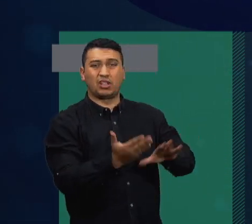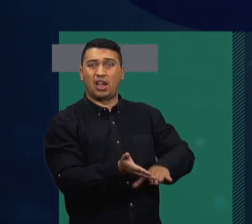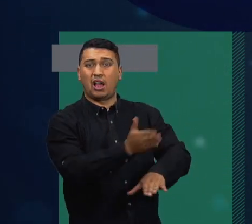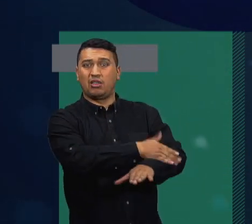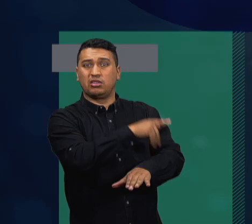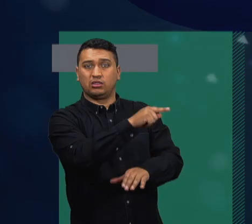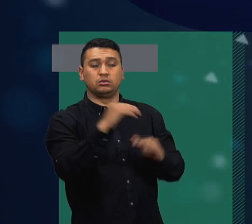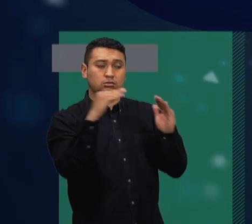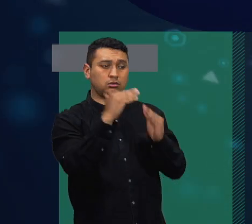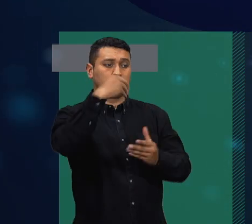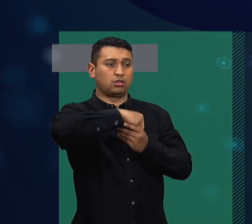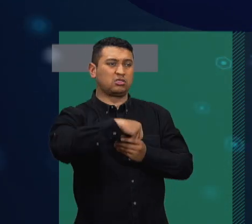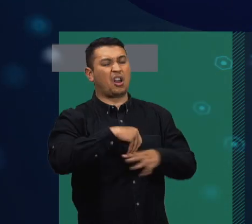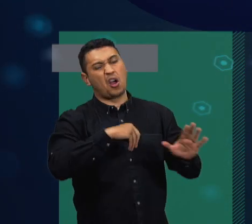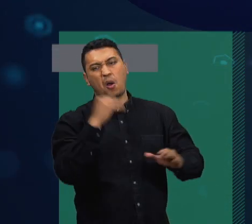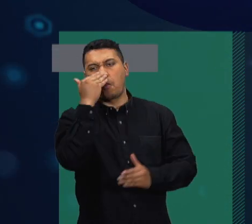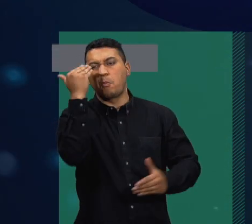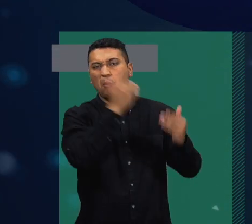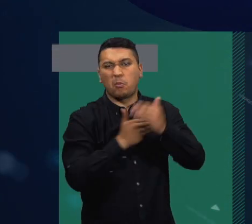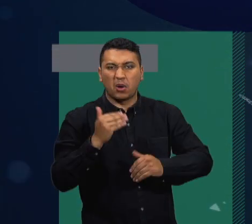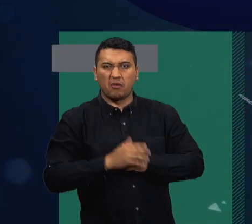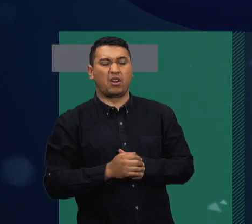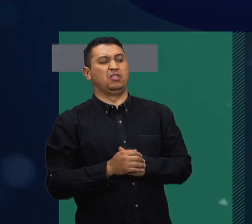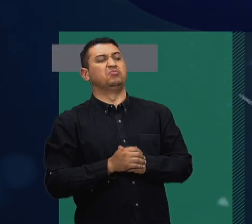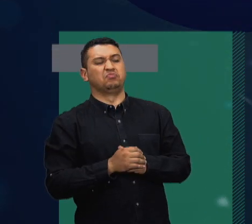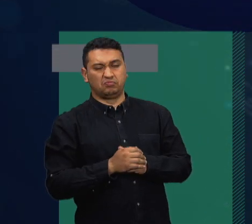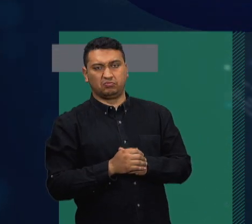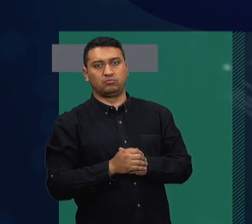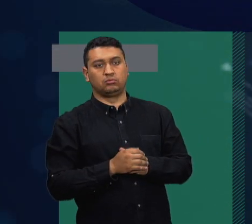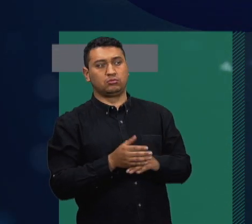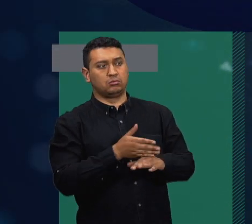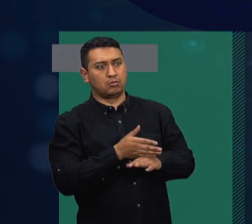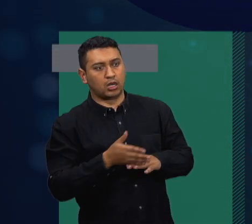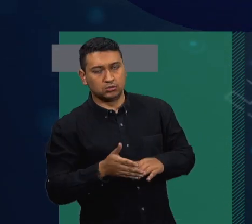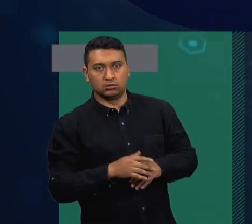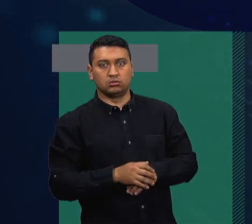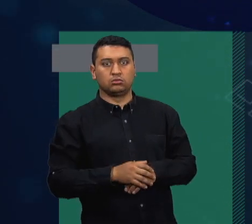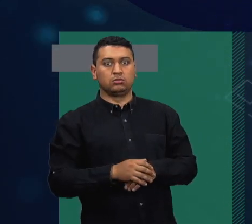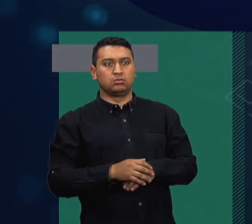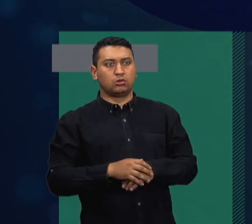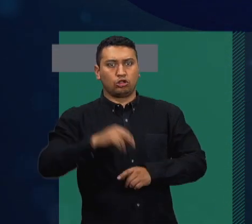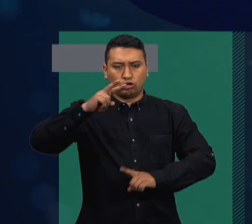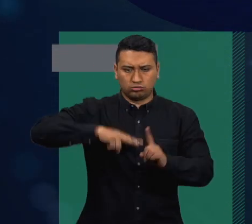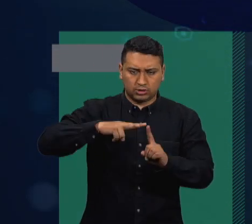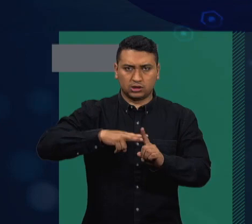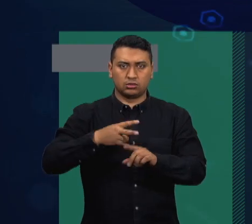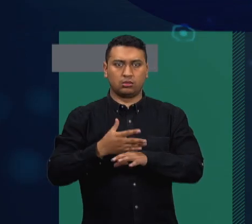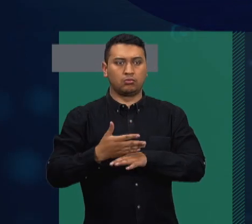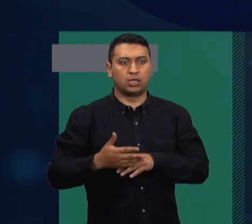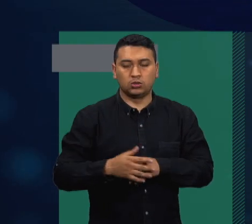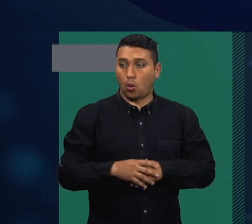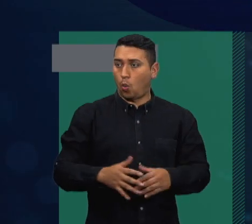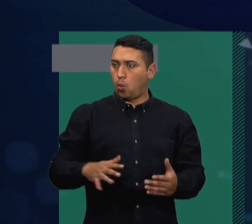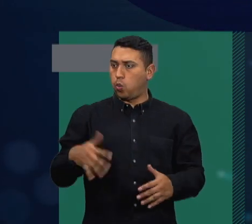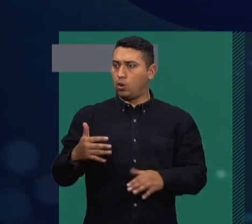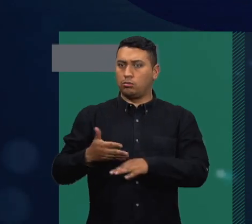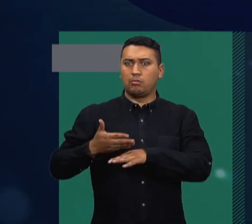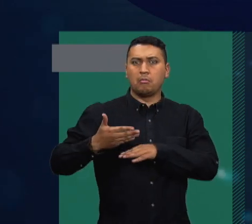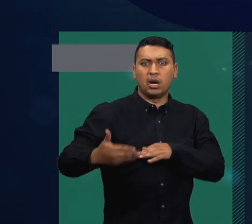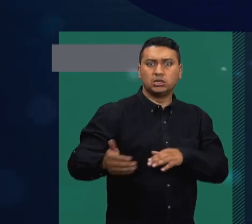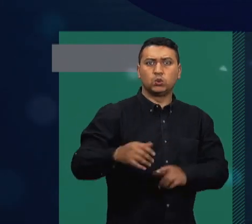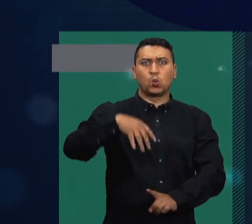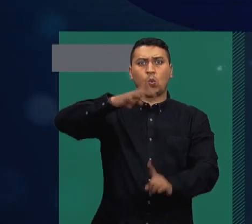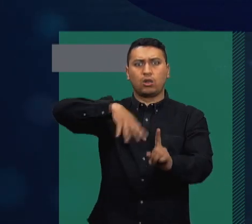una vez se perparece. Y después, a los 15 años les dije, estos son dos años, creo que son dos años. Estos años de idas y subidas, de distanciamiento, de